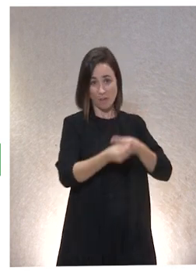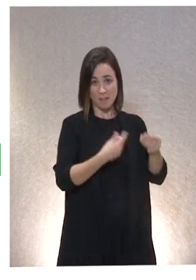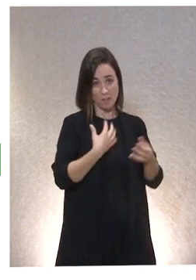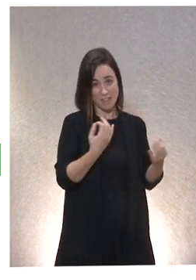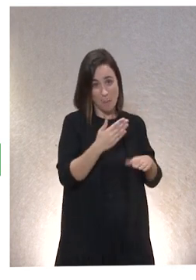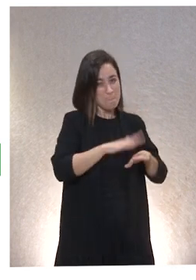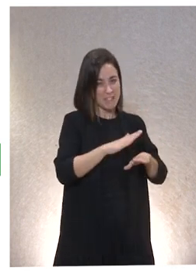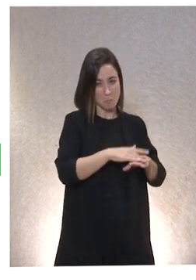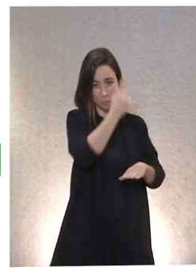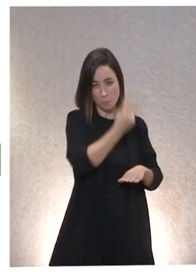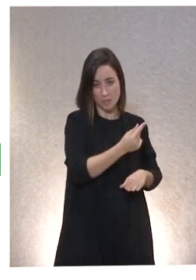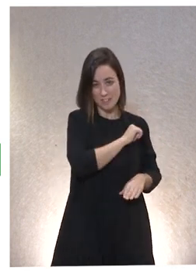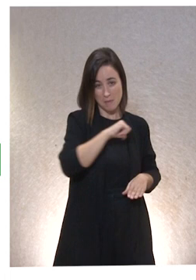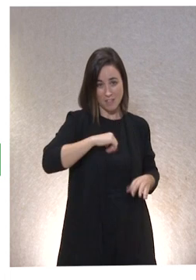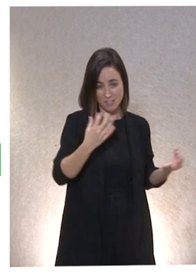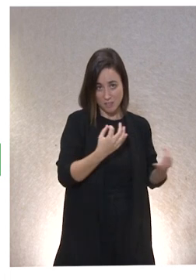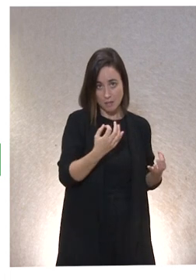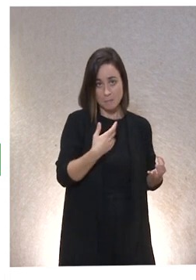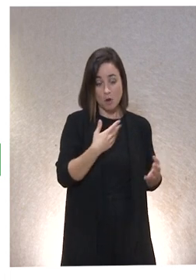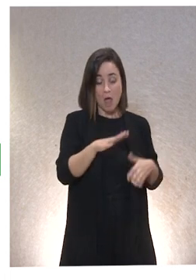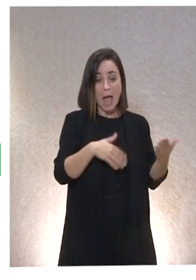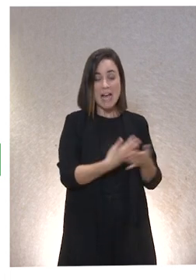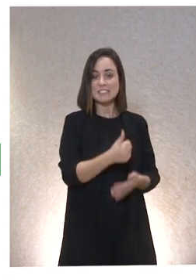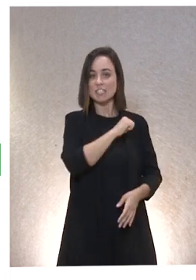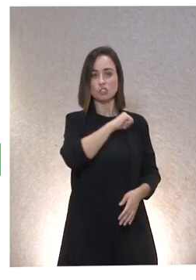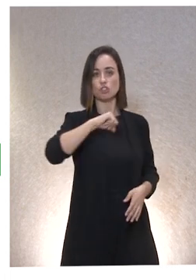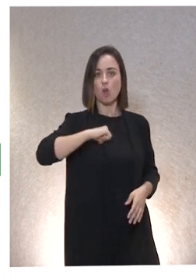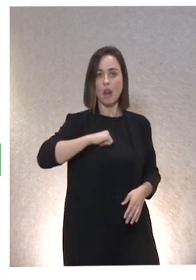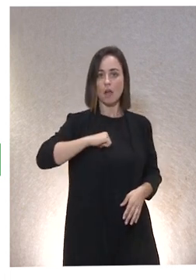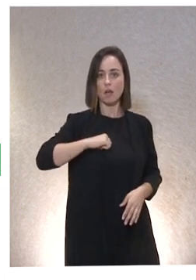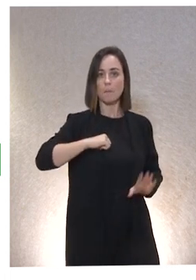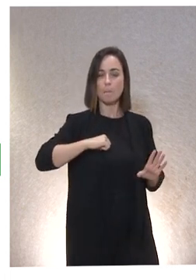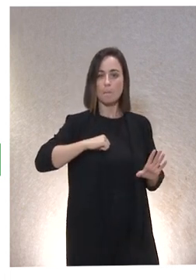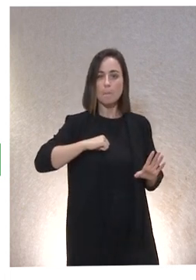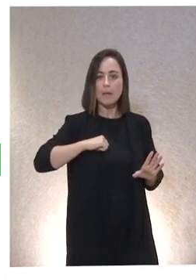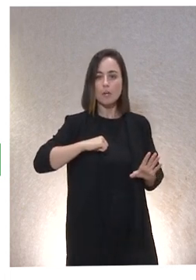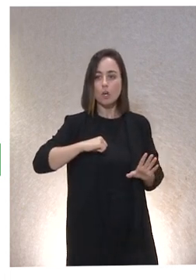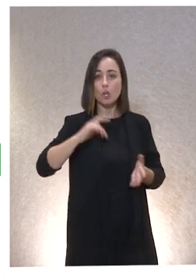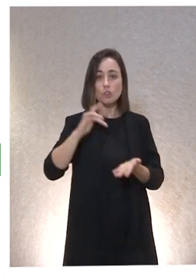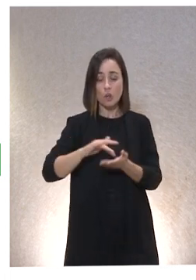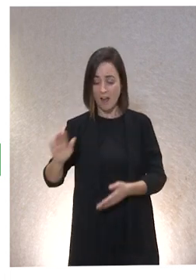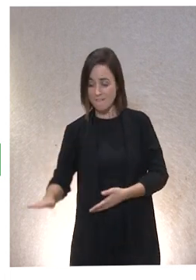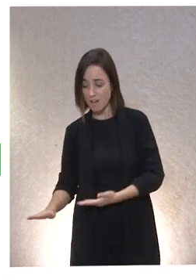Pero incluso en ese cuidarme solo, me cuido solo gracias a lo que he sido cuidado.